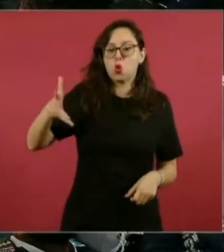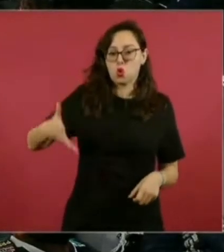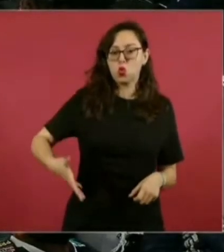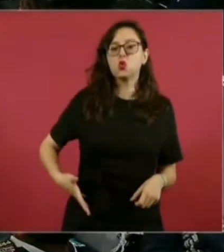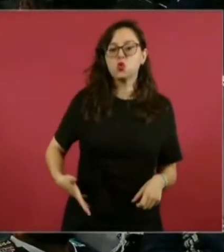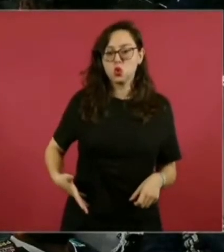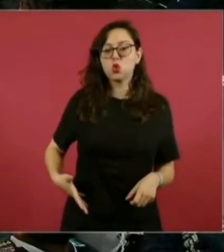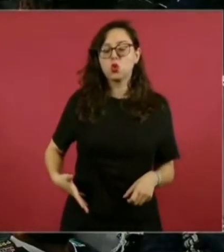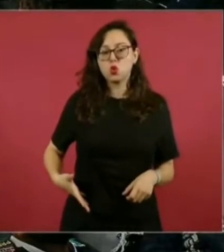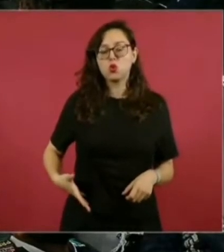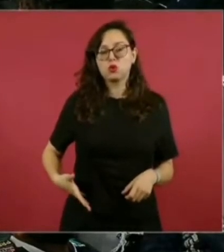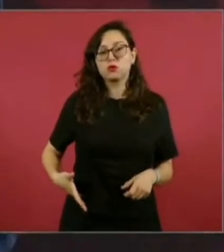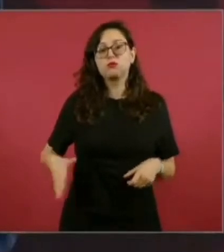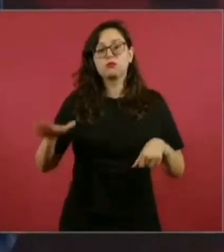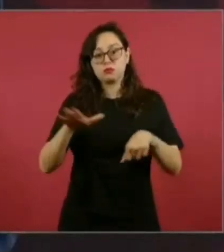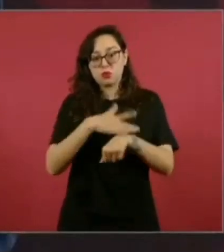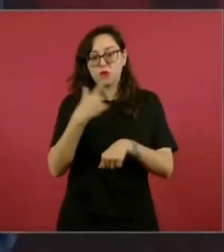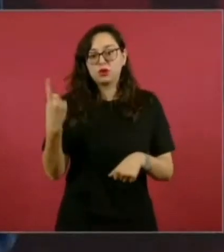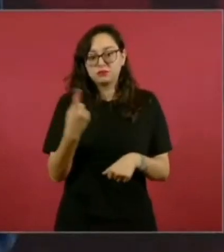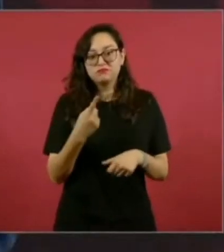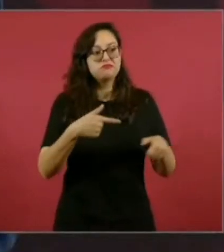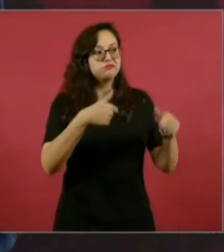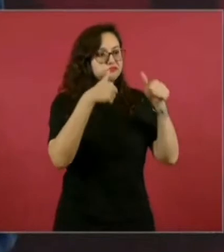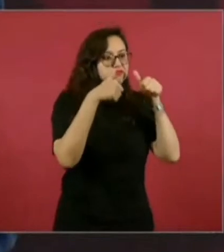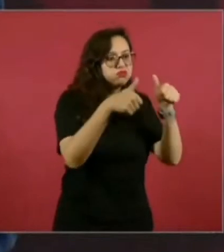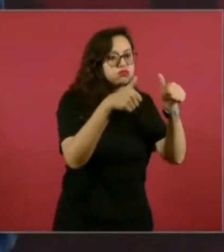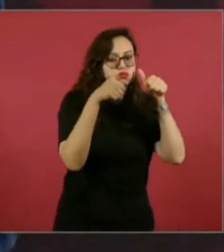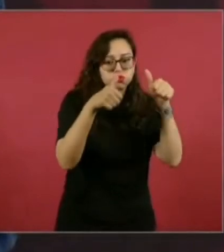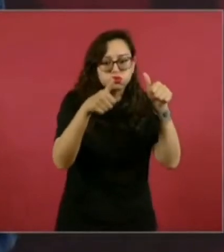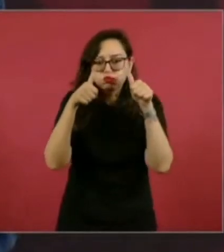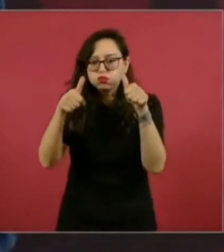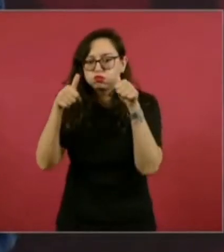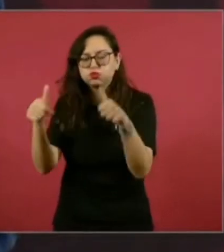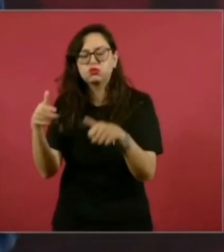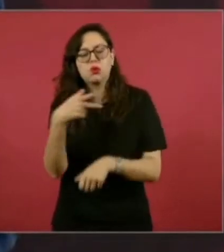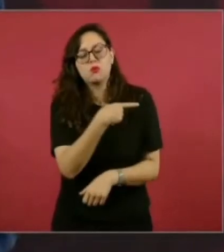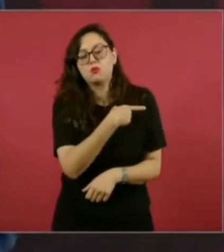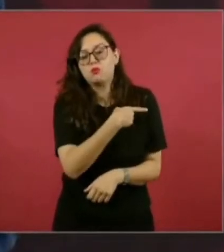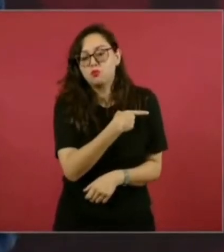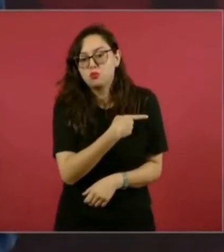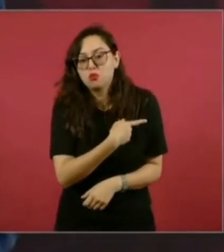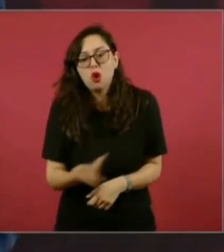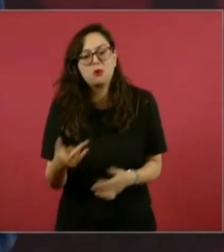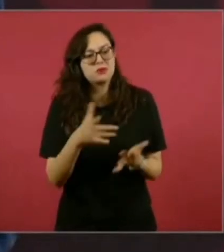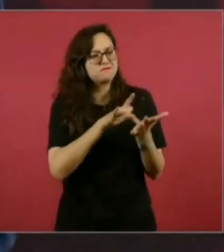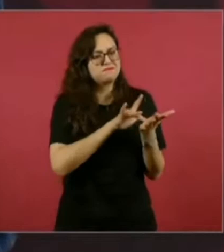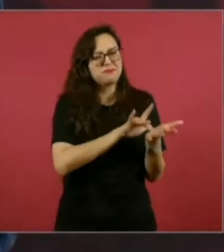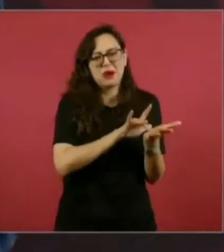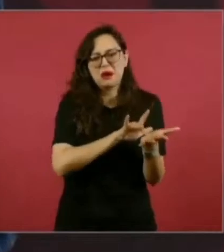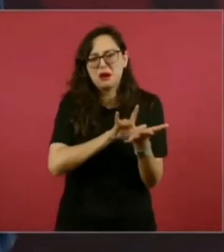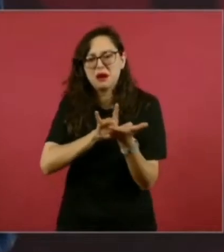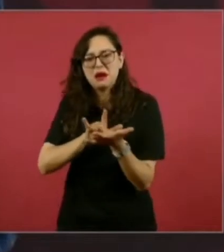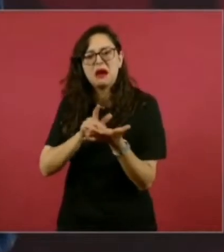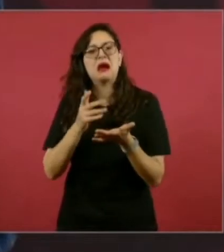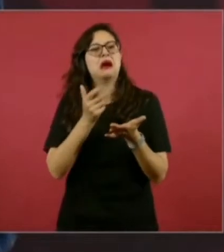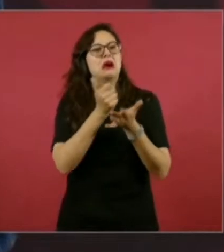se atendió a los más pobres, se sacó de la pobreza